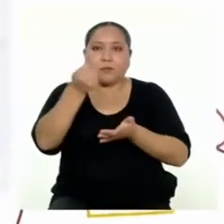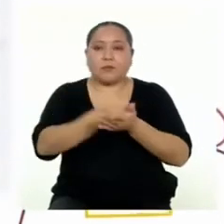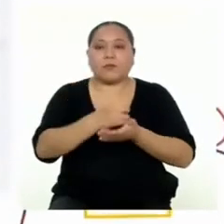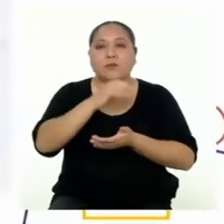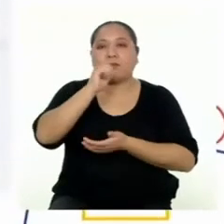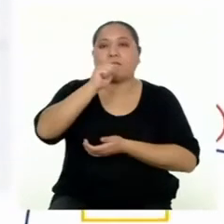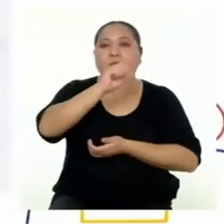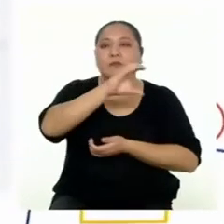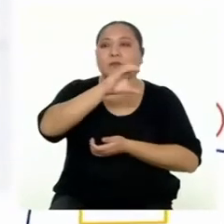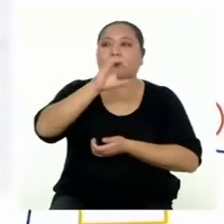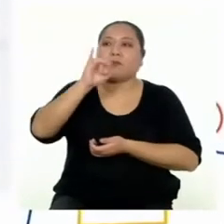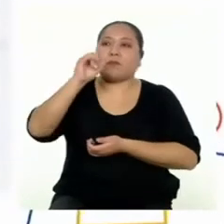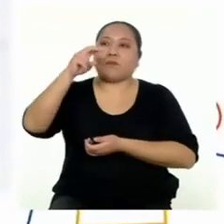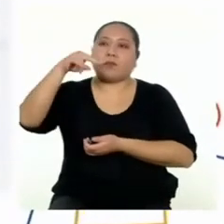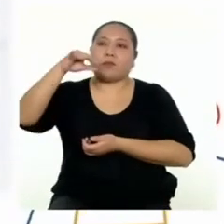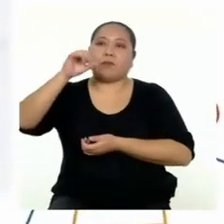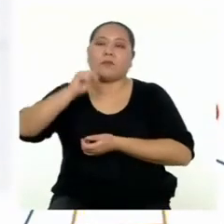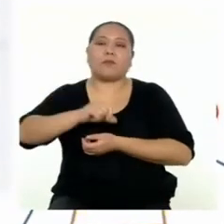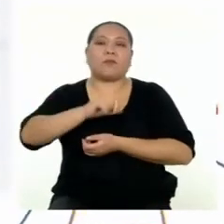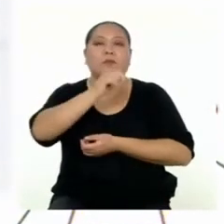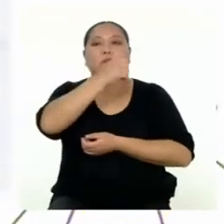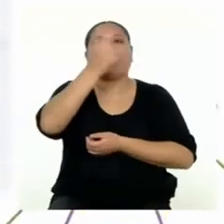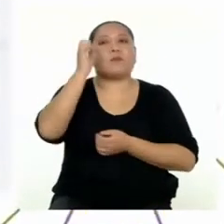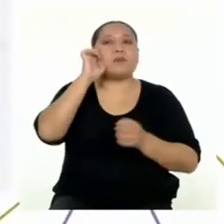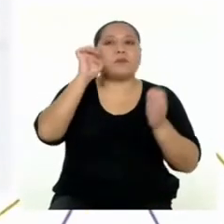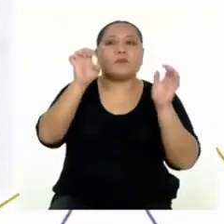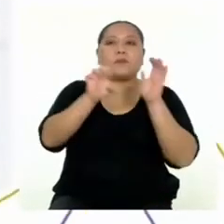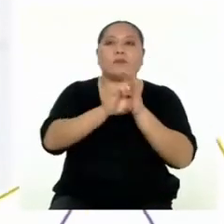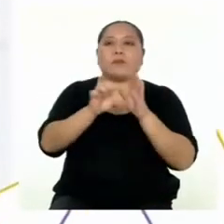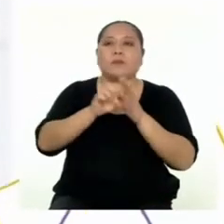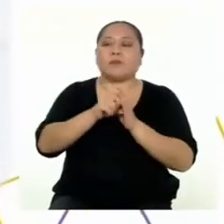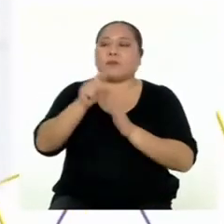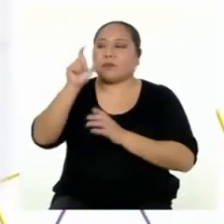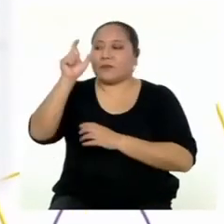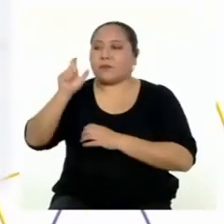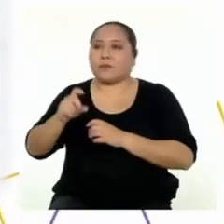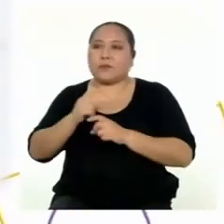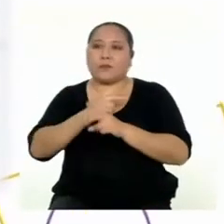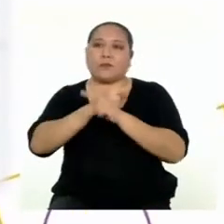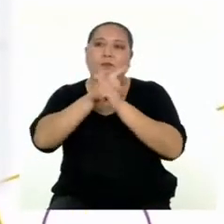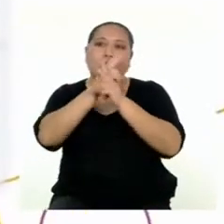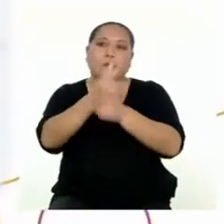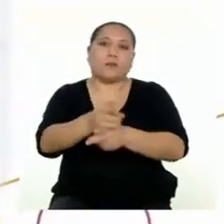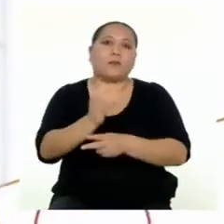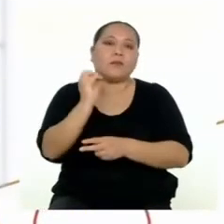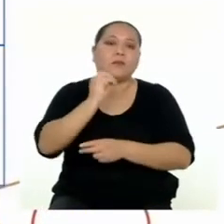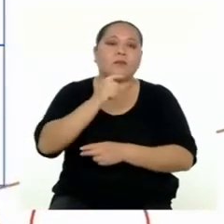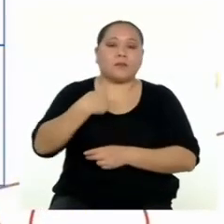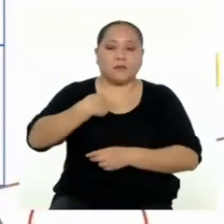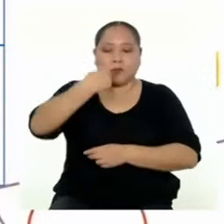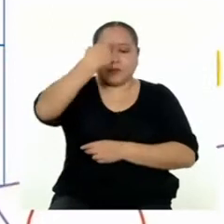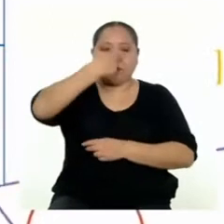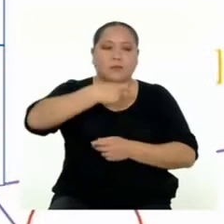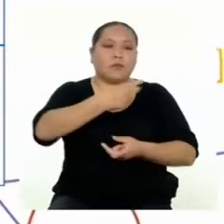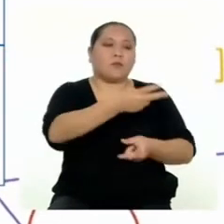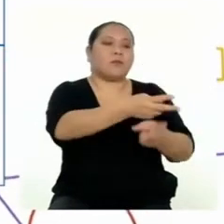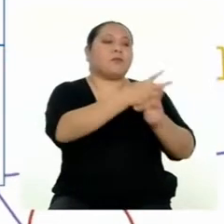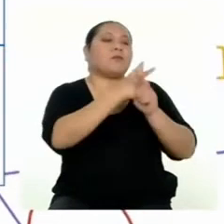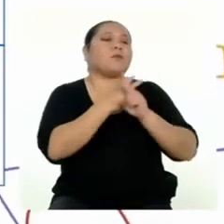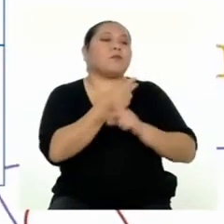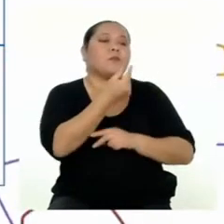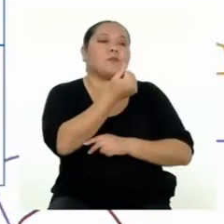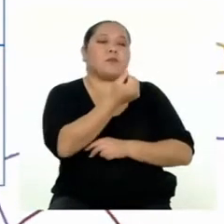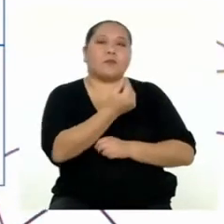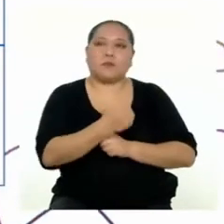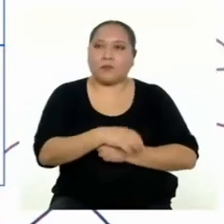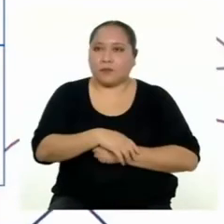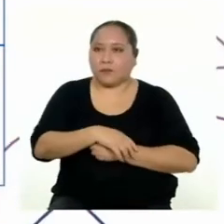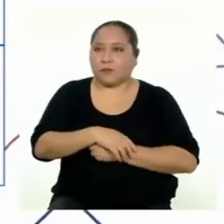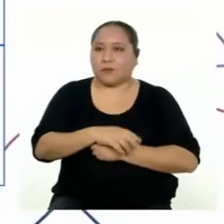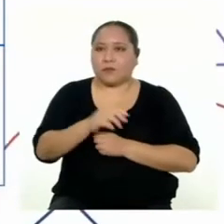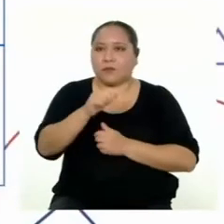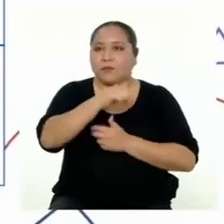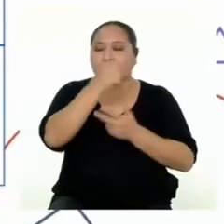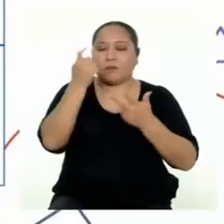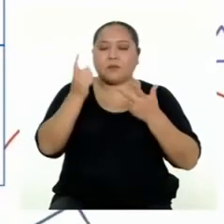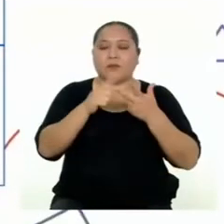compran acciones. Otro ejemplo puede ser cuando prestamos o pedimos un préstamo. El